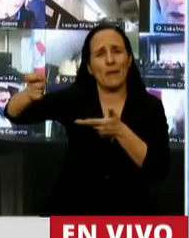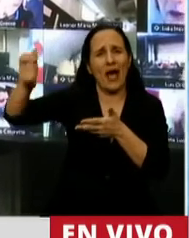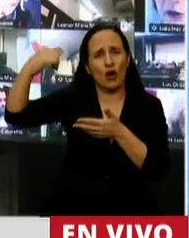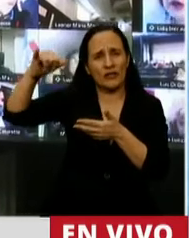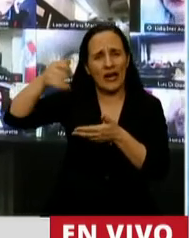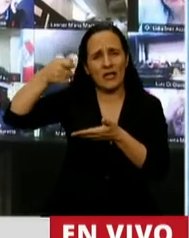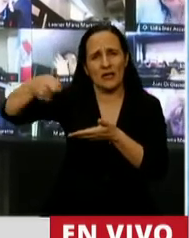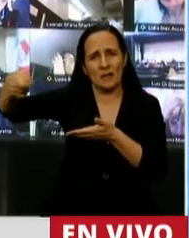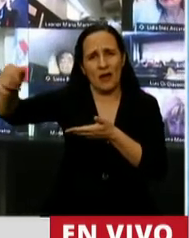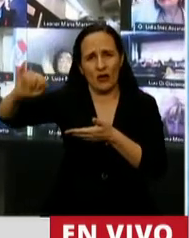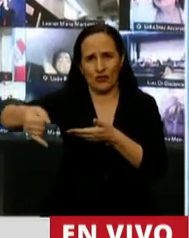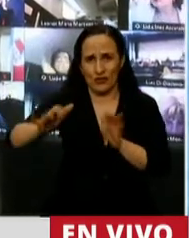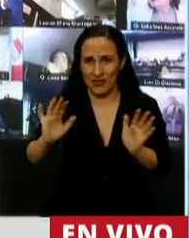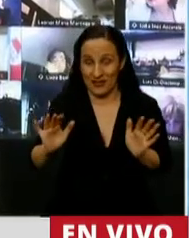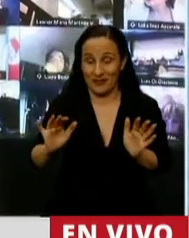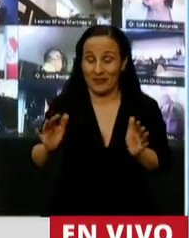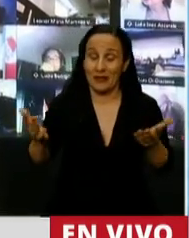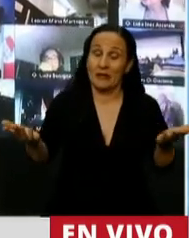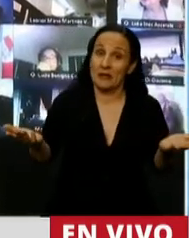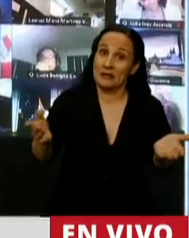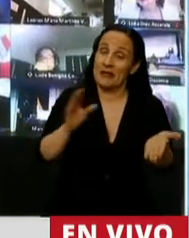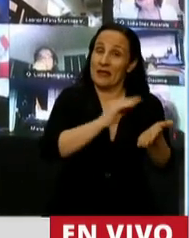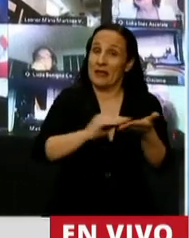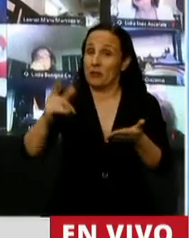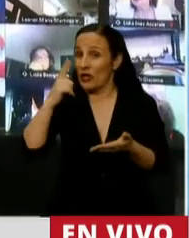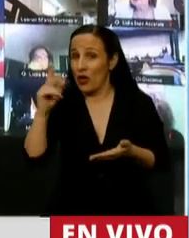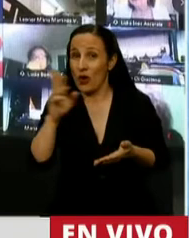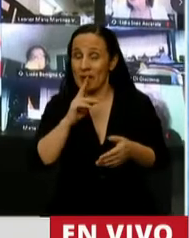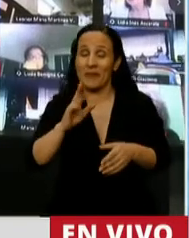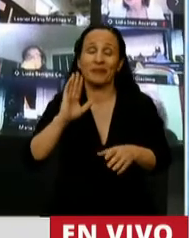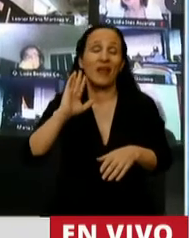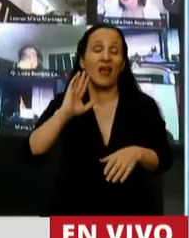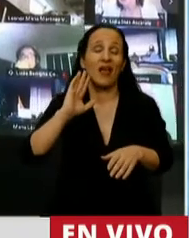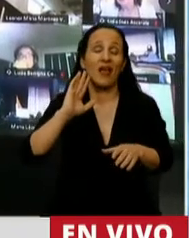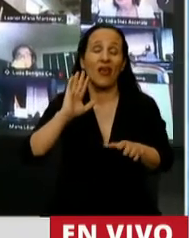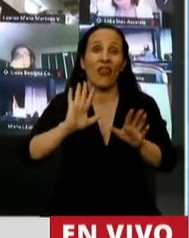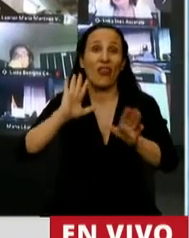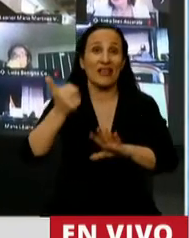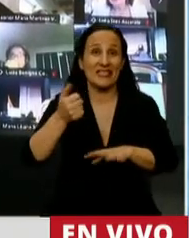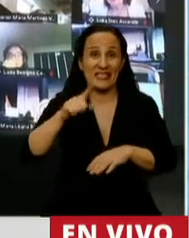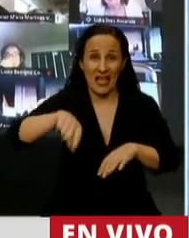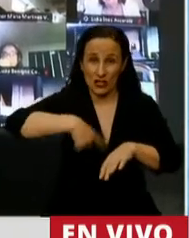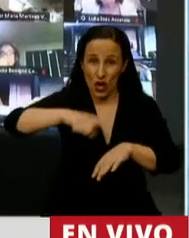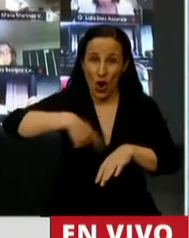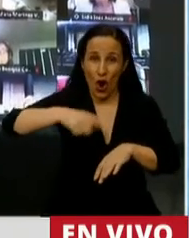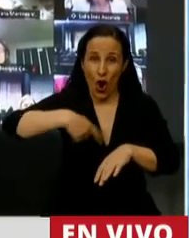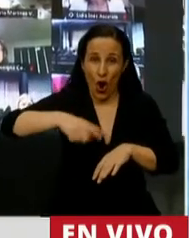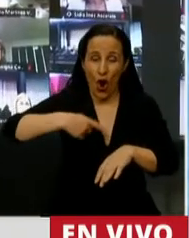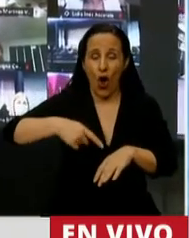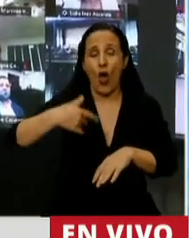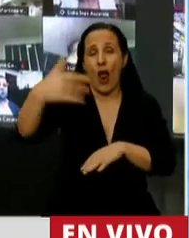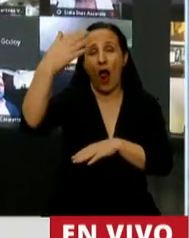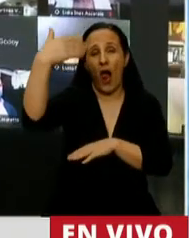señor Presidente, señores diputados y diputadas, llevamos más de 16 horas escuchando el cínico